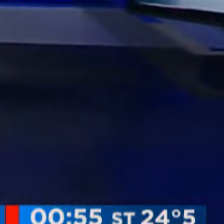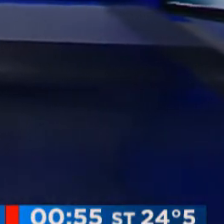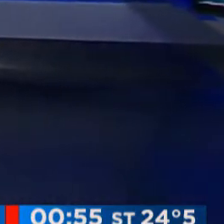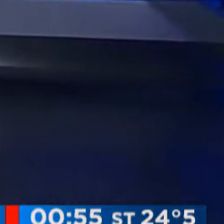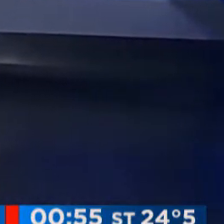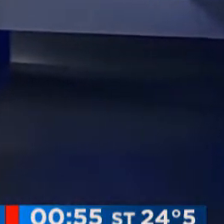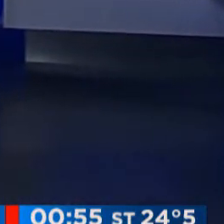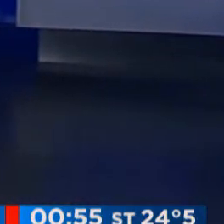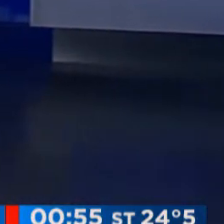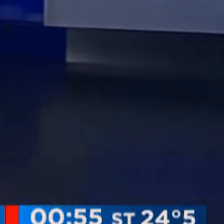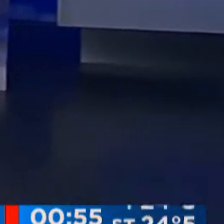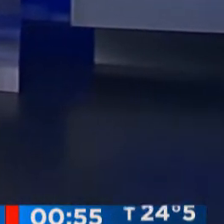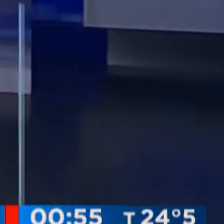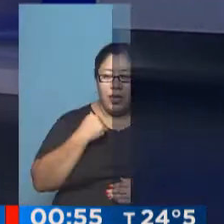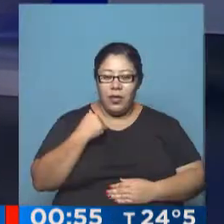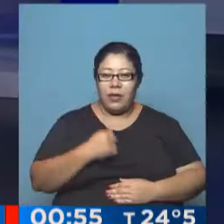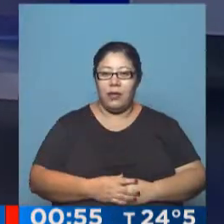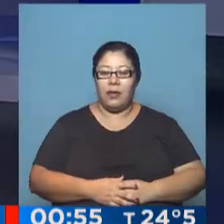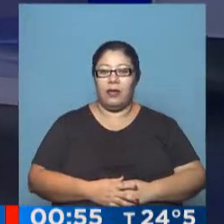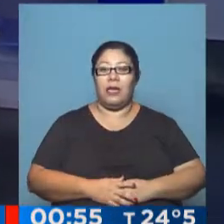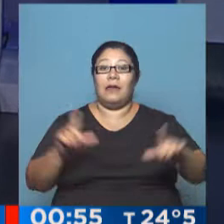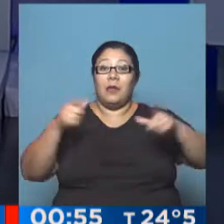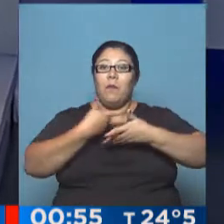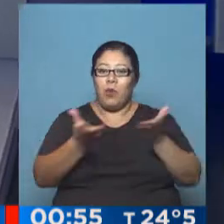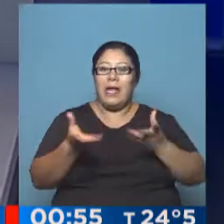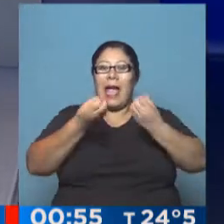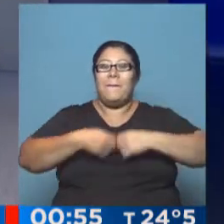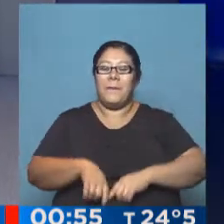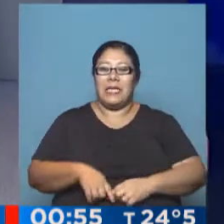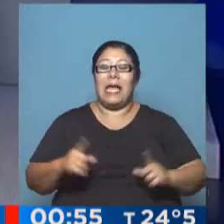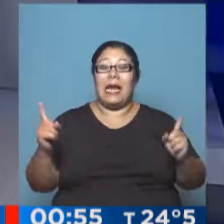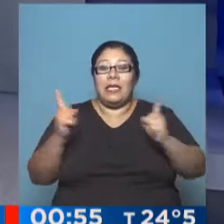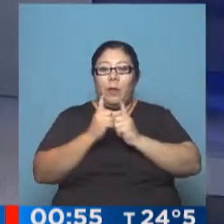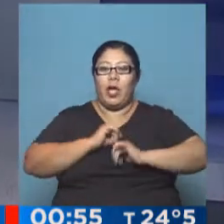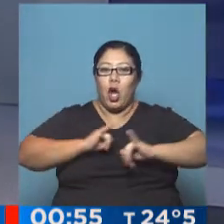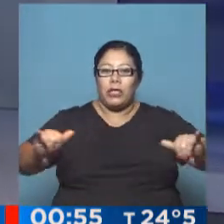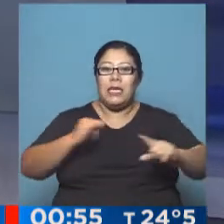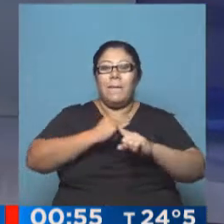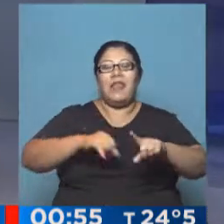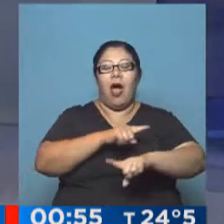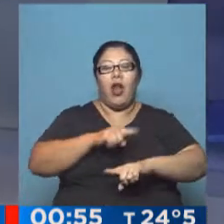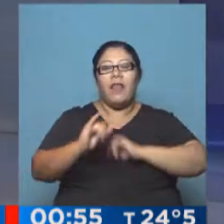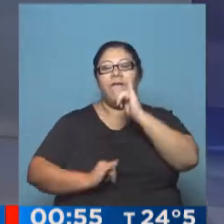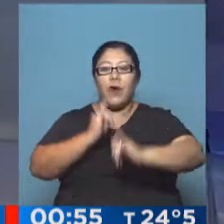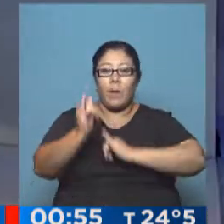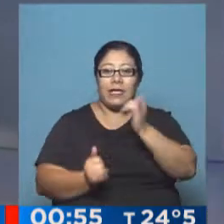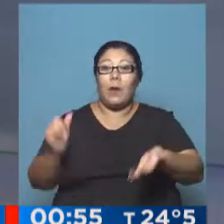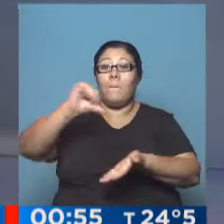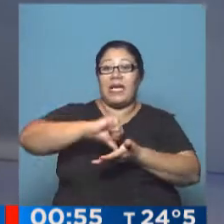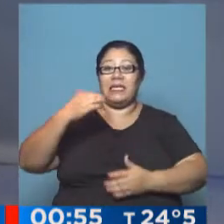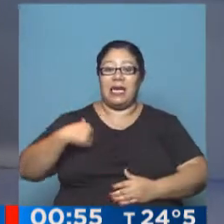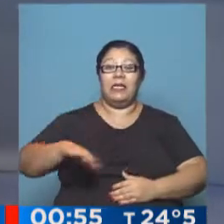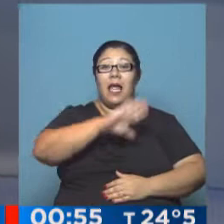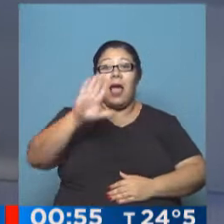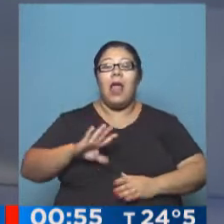Hola, ¿cómo les va? Termina el día y por la pantalla de la TV Pública comenzamos con nuestro resumen de noticias. En media hora compartimos lo que pasó hoy en el país, la